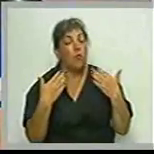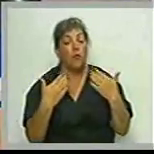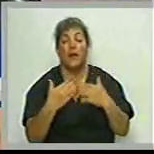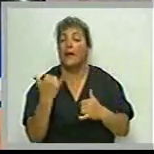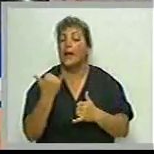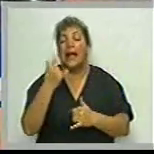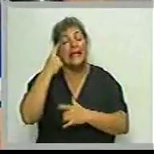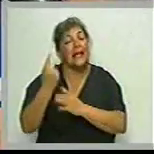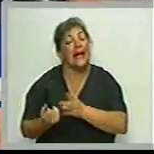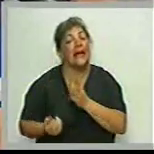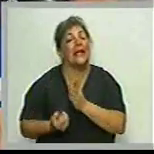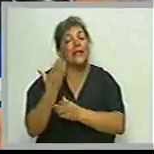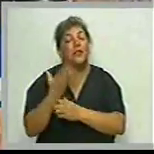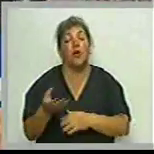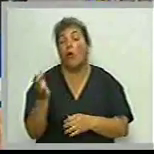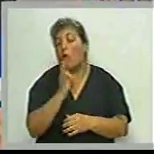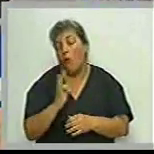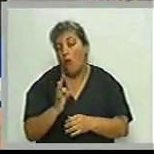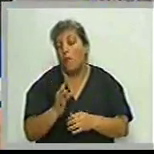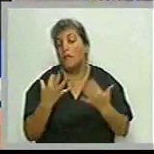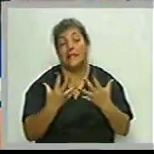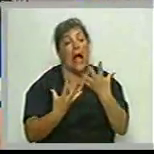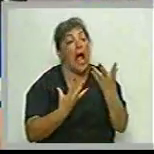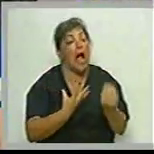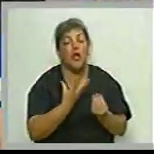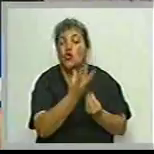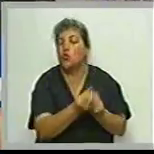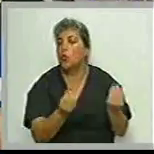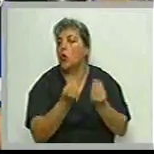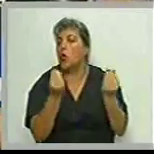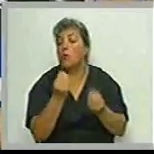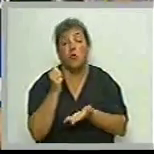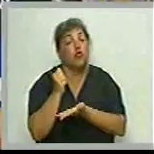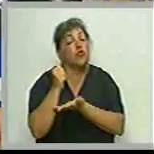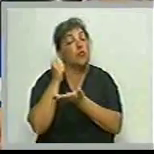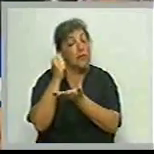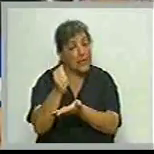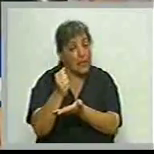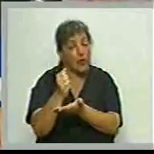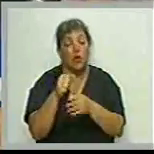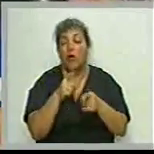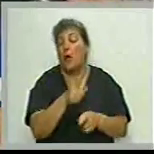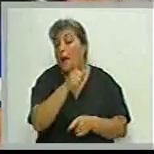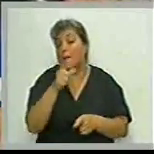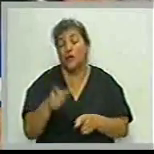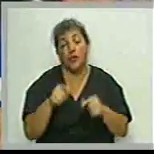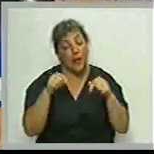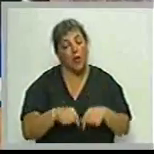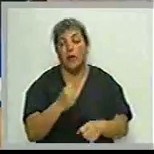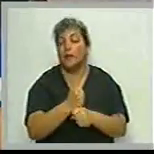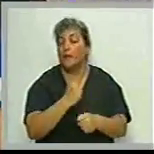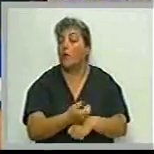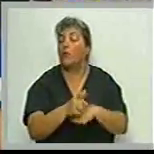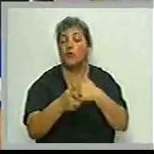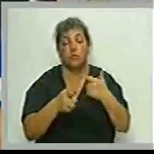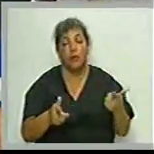se creen o se vayan ayudando con subsidio, digamos, a los que no tienen el empleo estable,